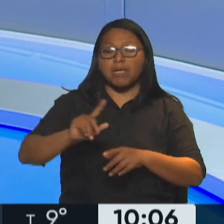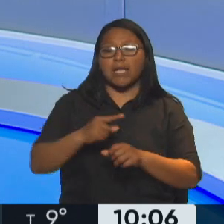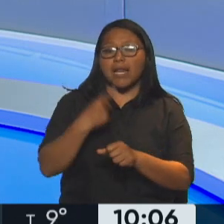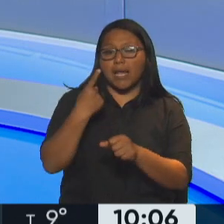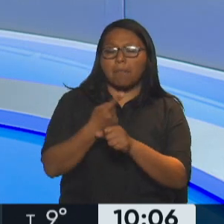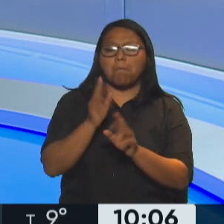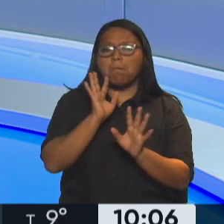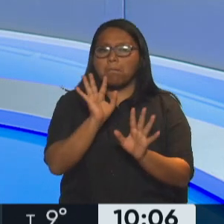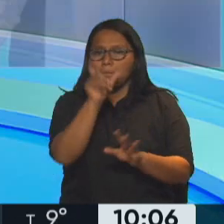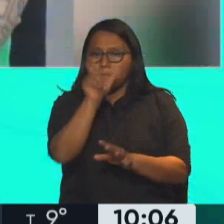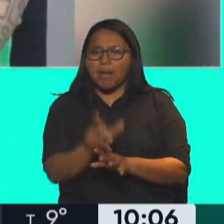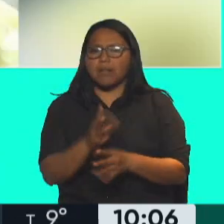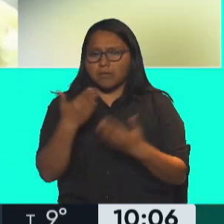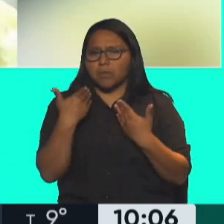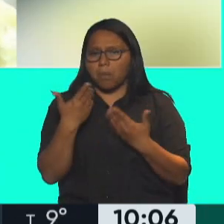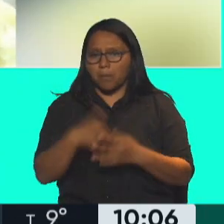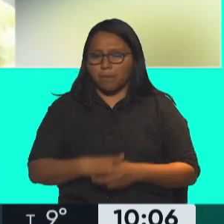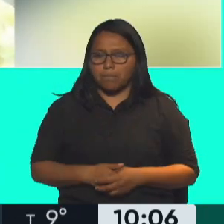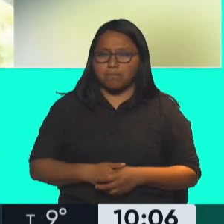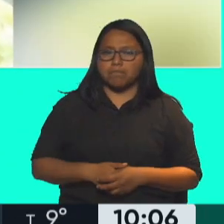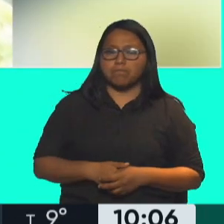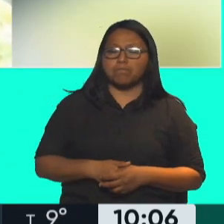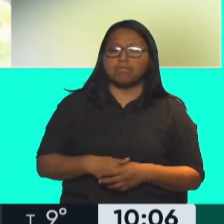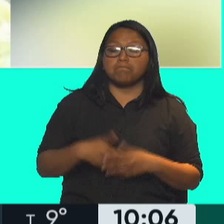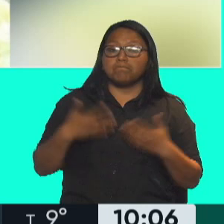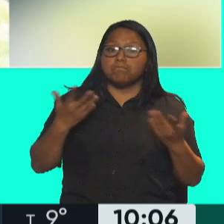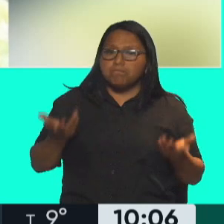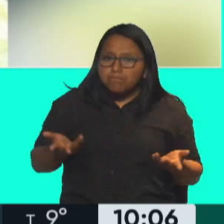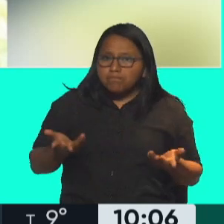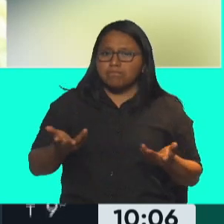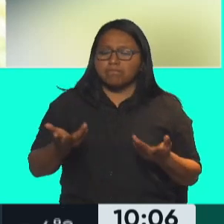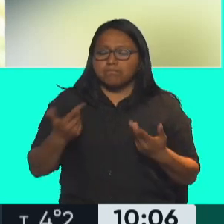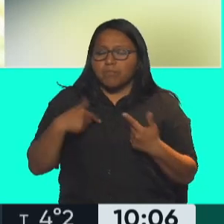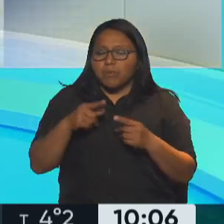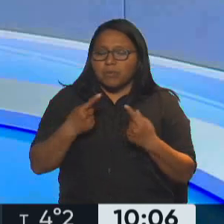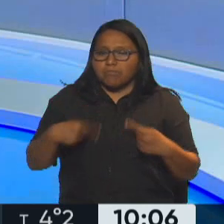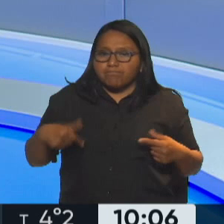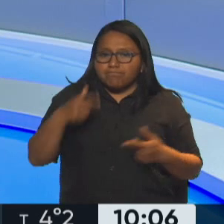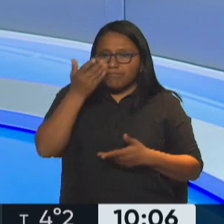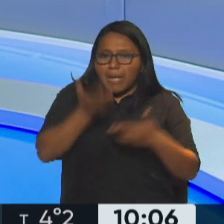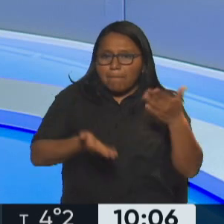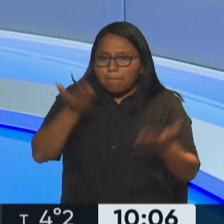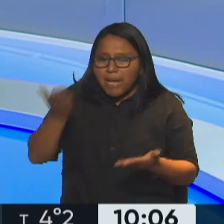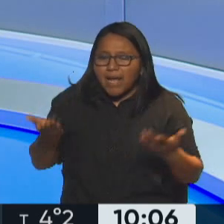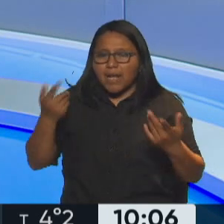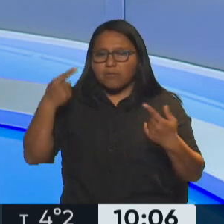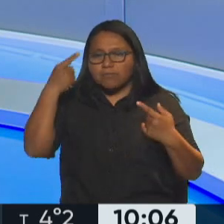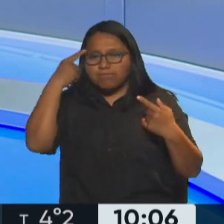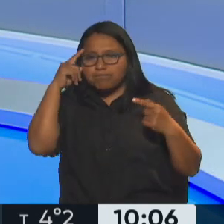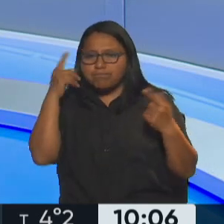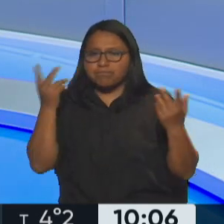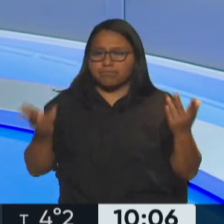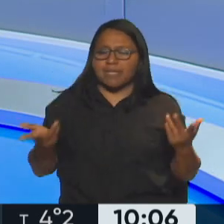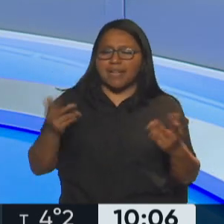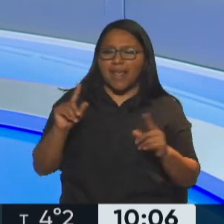impresión es que es imputable. O sea, qué caja de sorpresas que es el ser humano en sus características, sus misterios, en